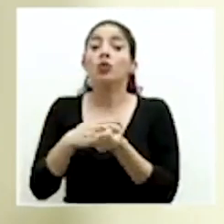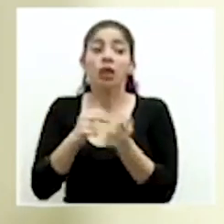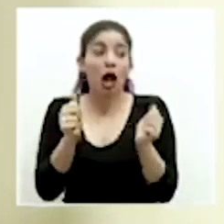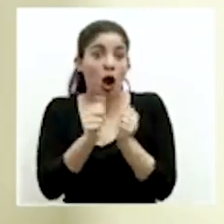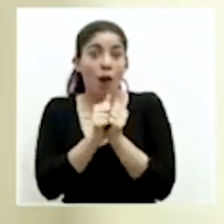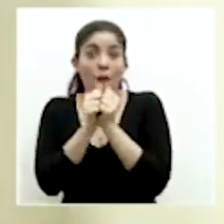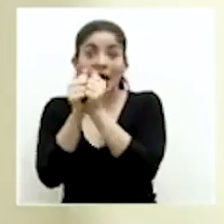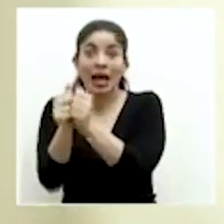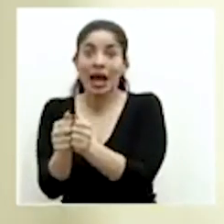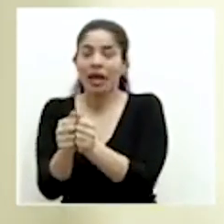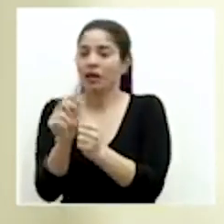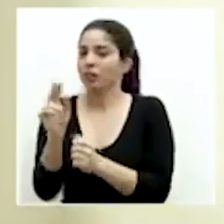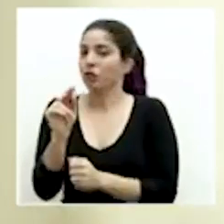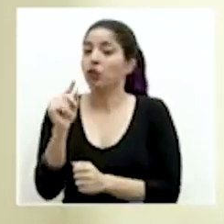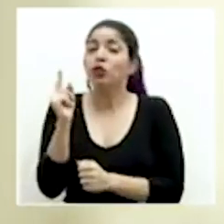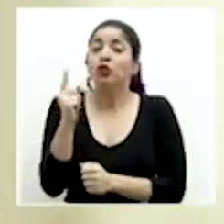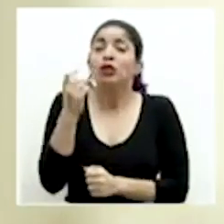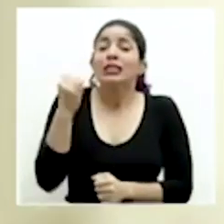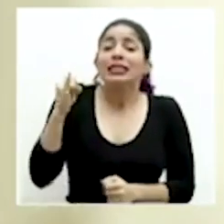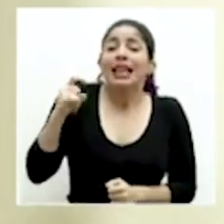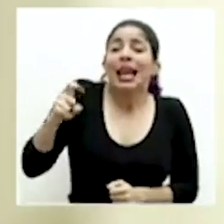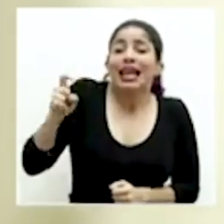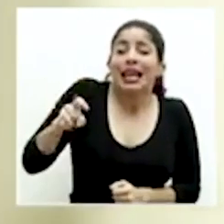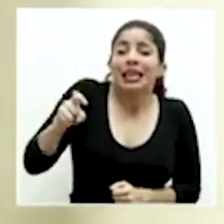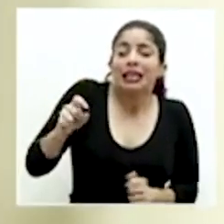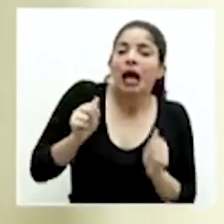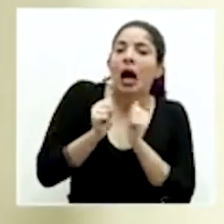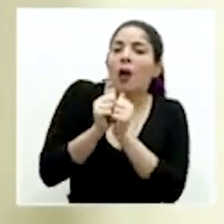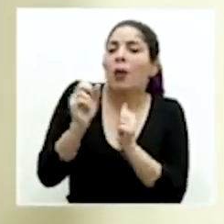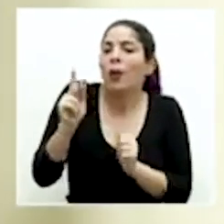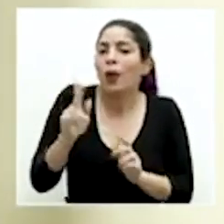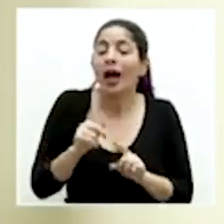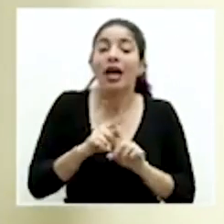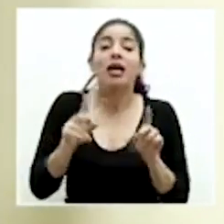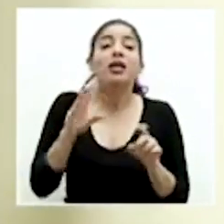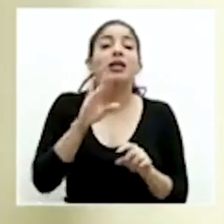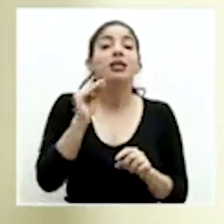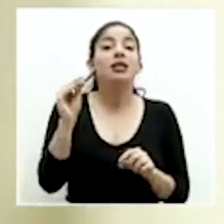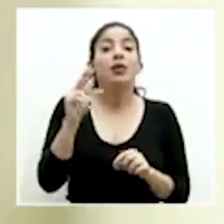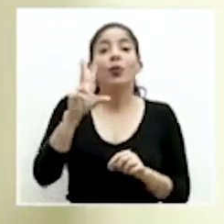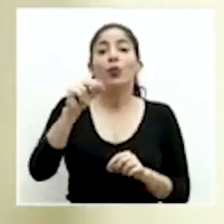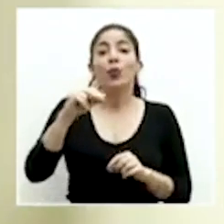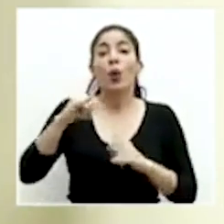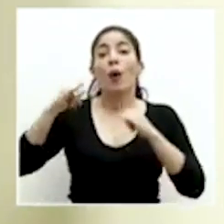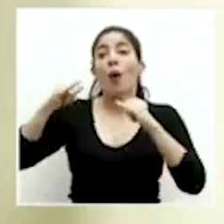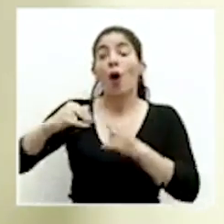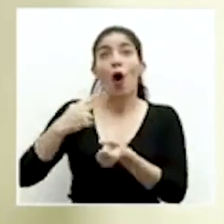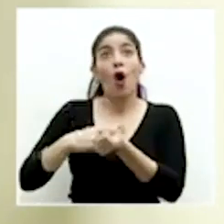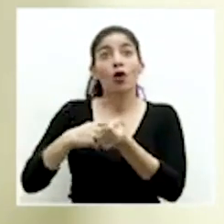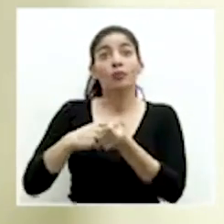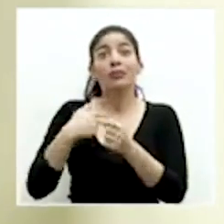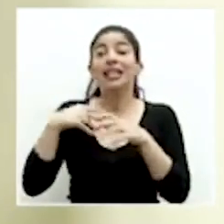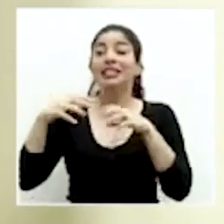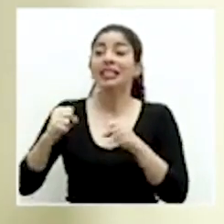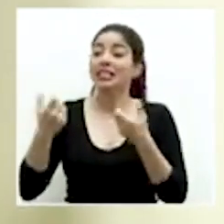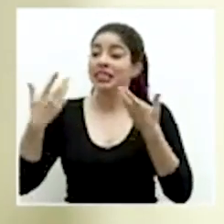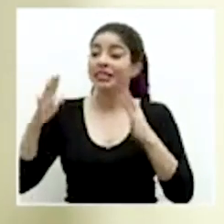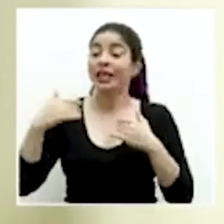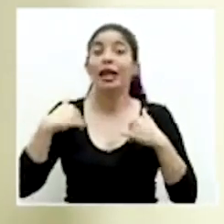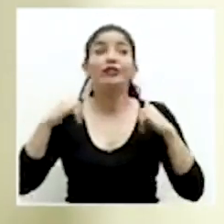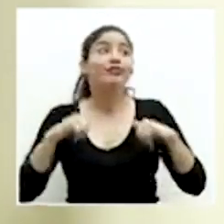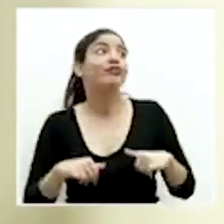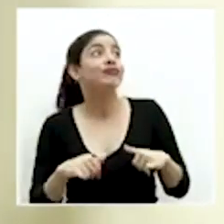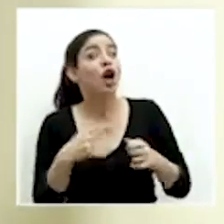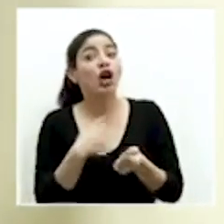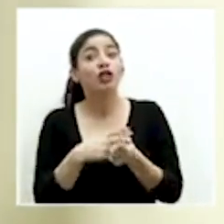si no es absolutamente necesario, y no quedarse en un centro de salud después de su consulta, sino